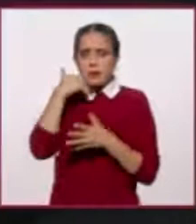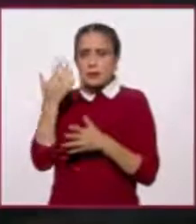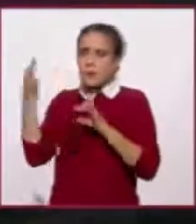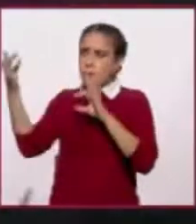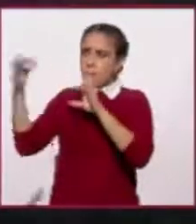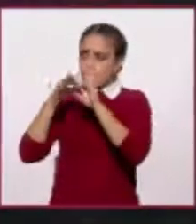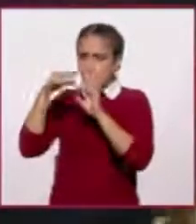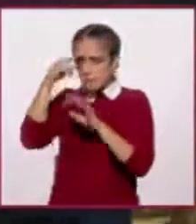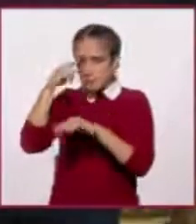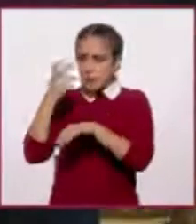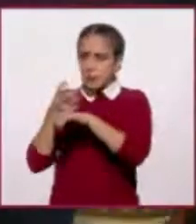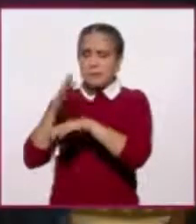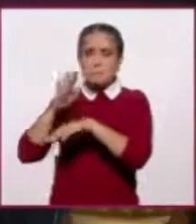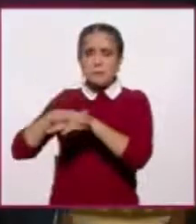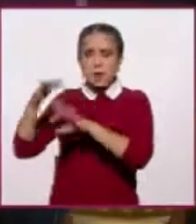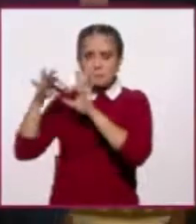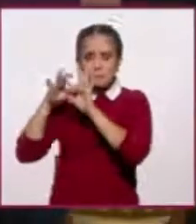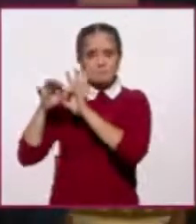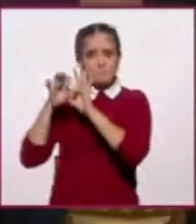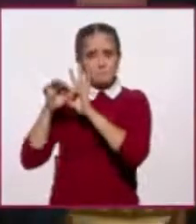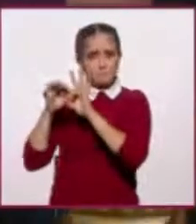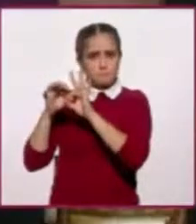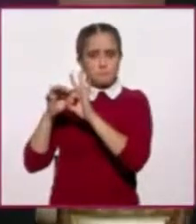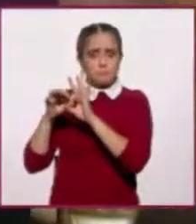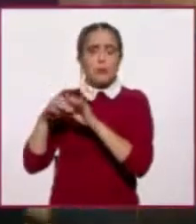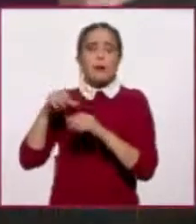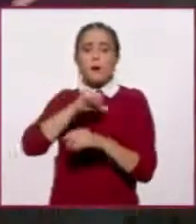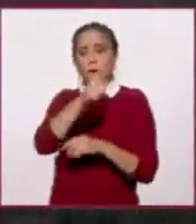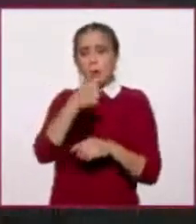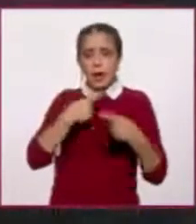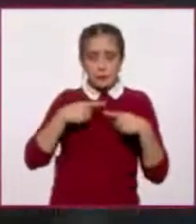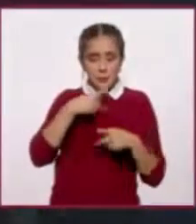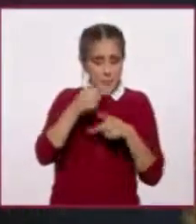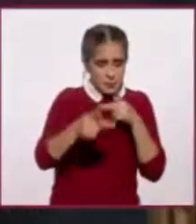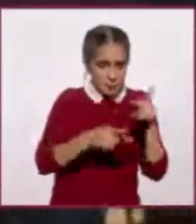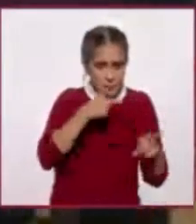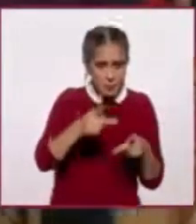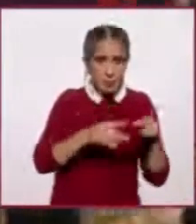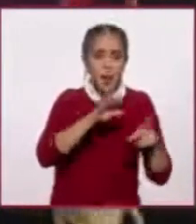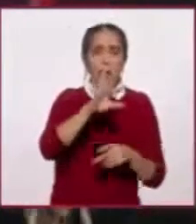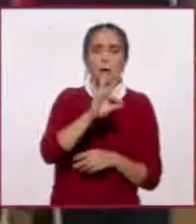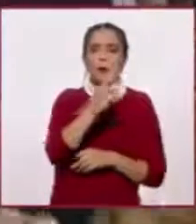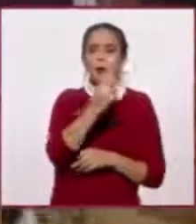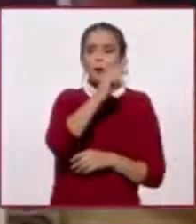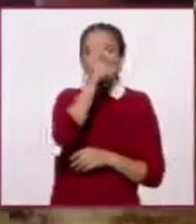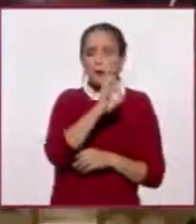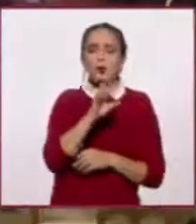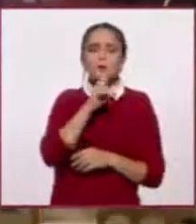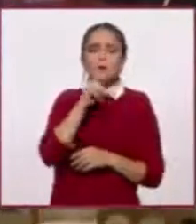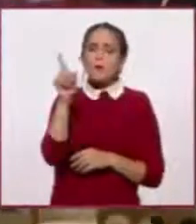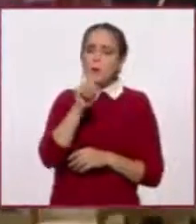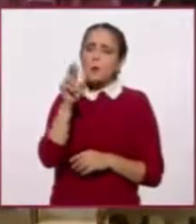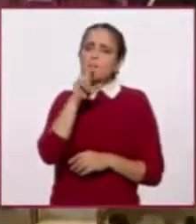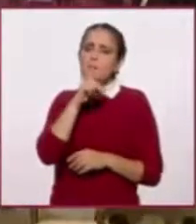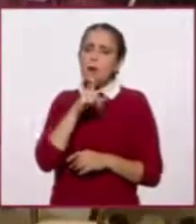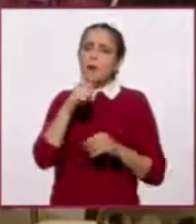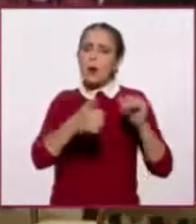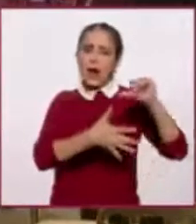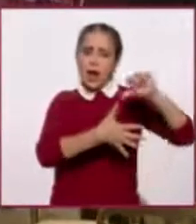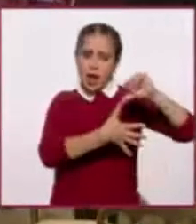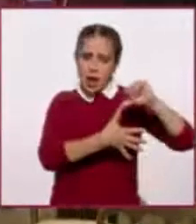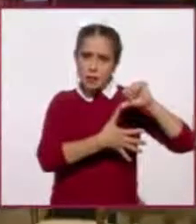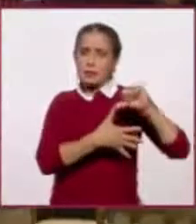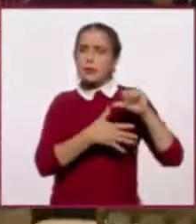diez puntos por arriba de quien quisiera estar cerca de América Latina. Sabemos que usted puede conseguir un falso dilema, pero es interesante ver las